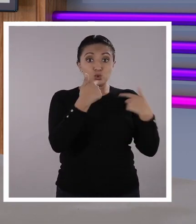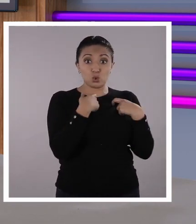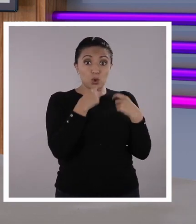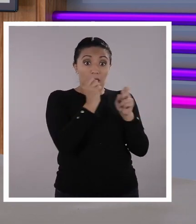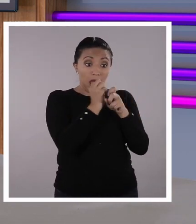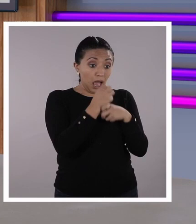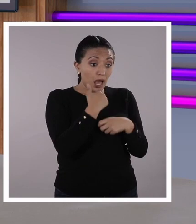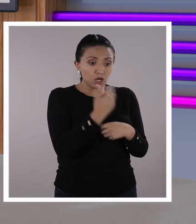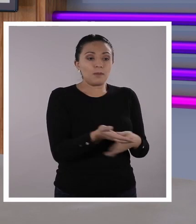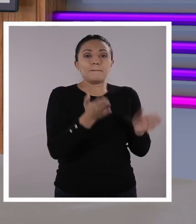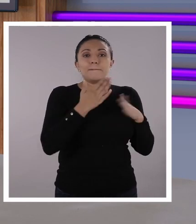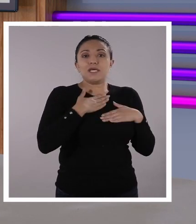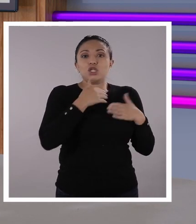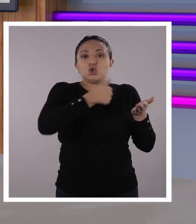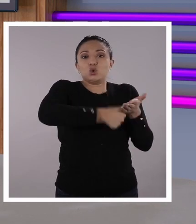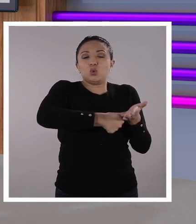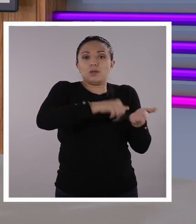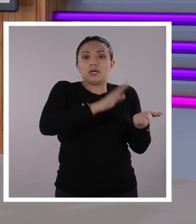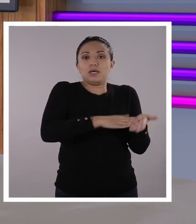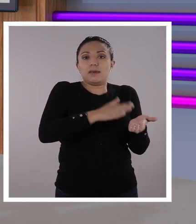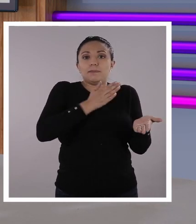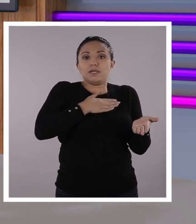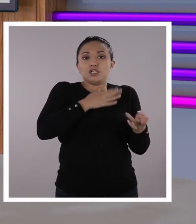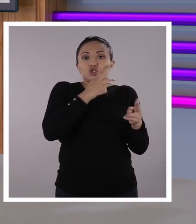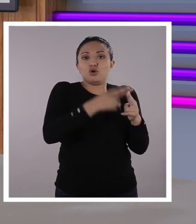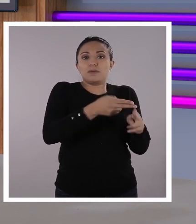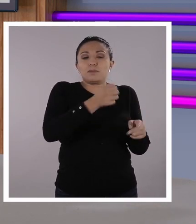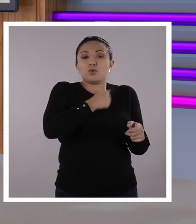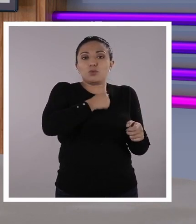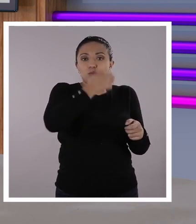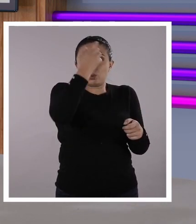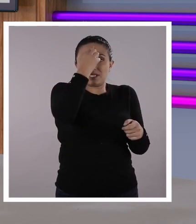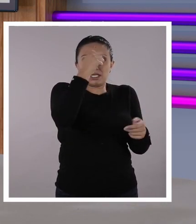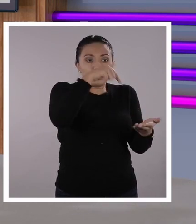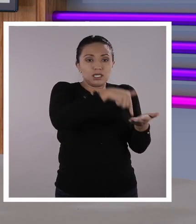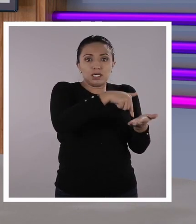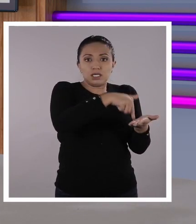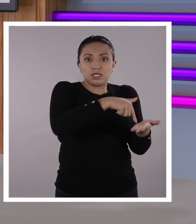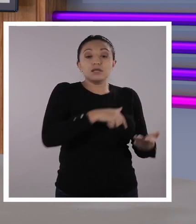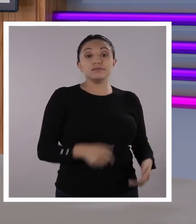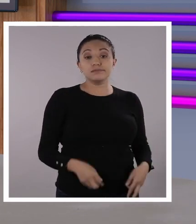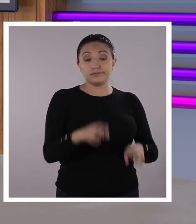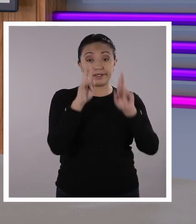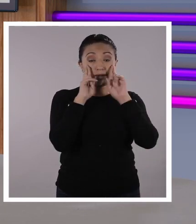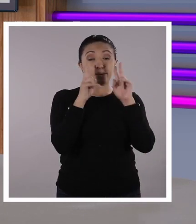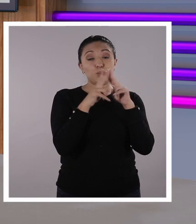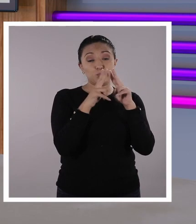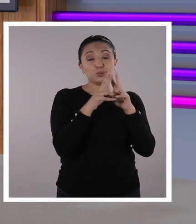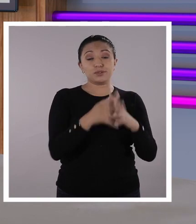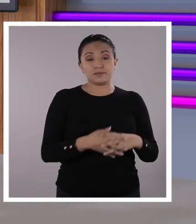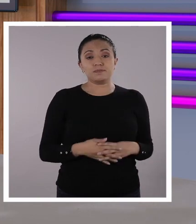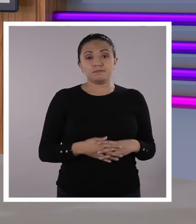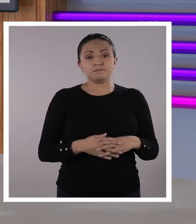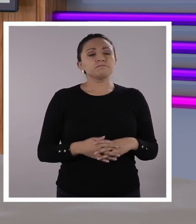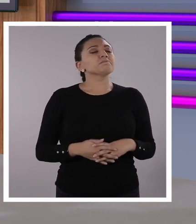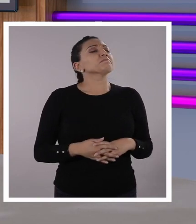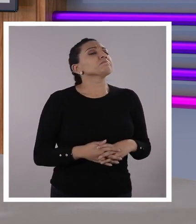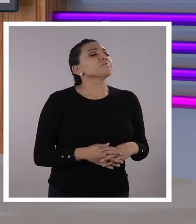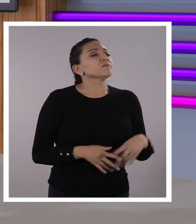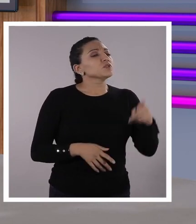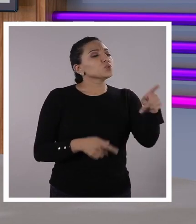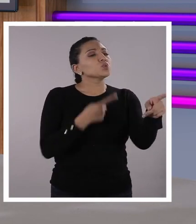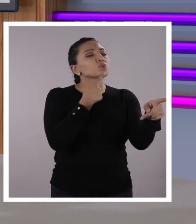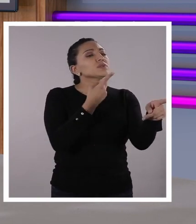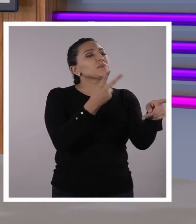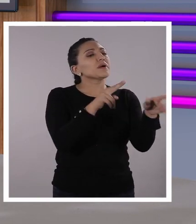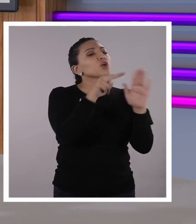a la humanidad, tiene que poner su derecho de autor y su propiedad intelectual. Eso es fundamental. Tienes que ser reconocido. Oiga, profe, pero usted también